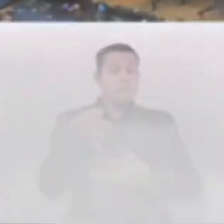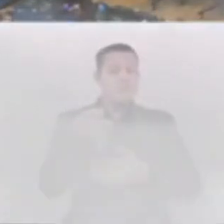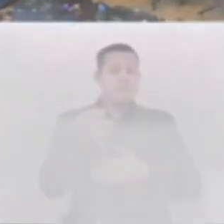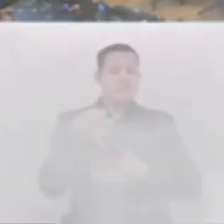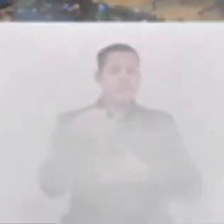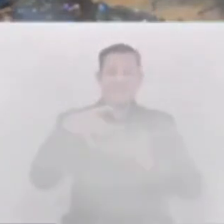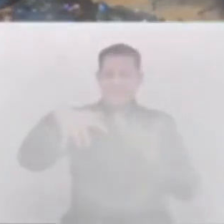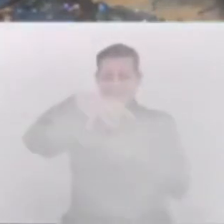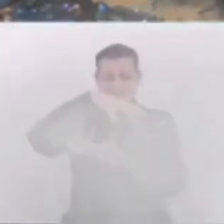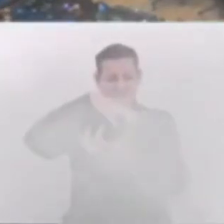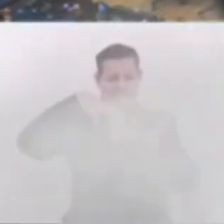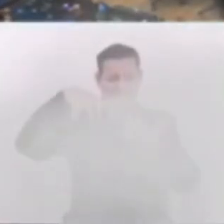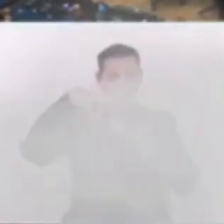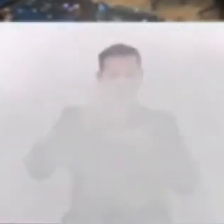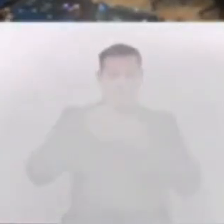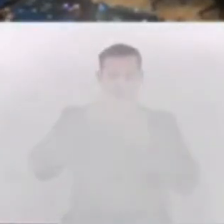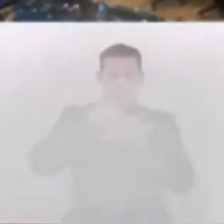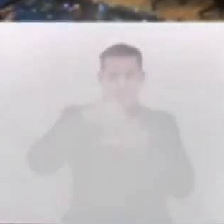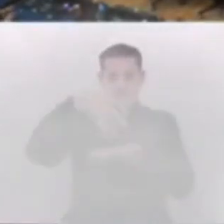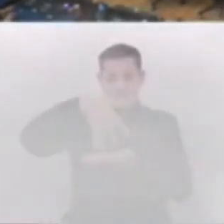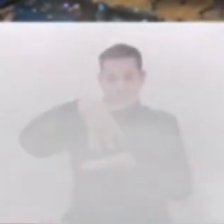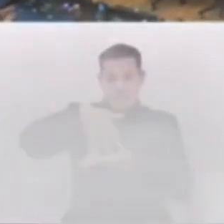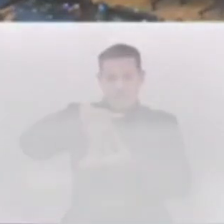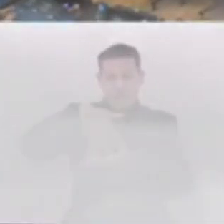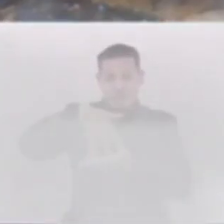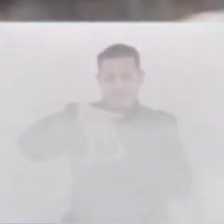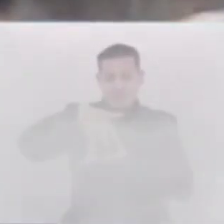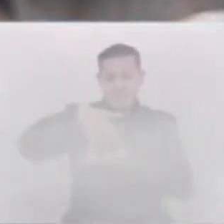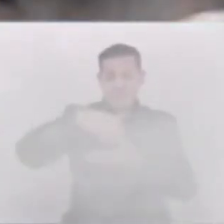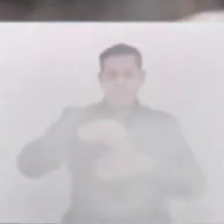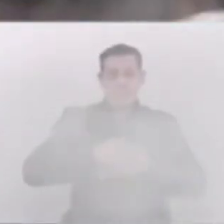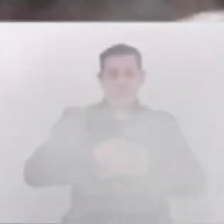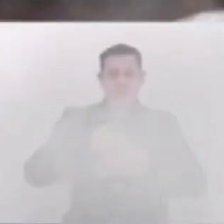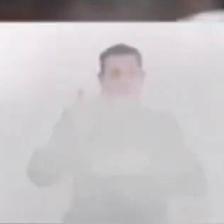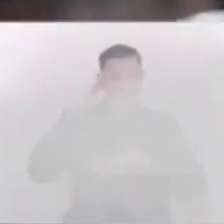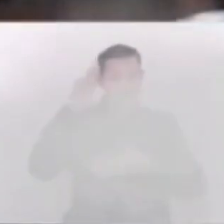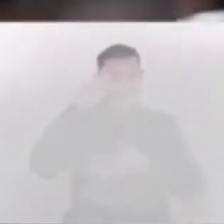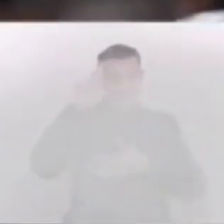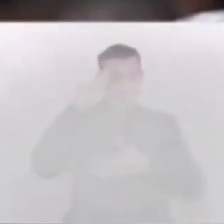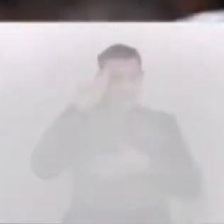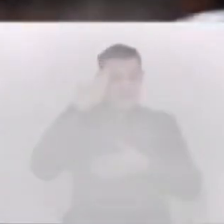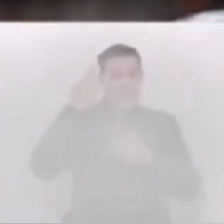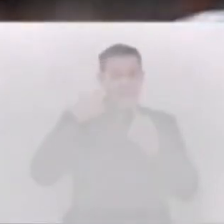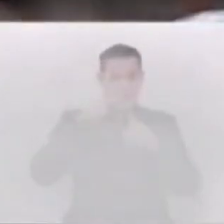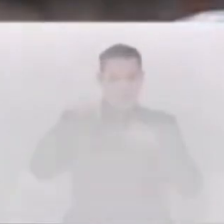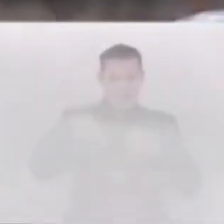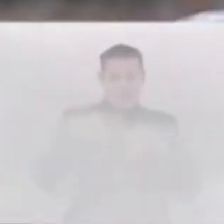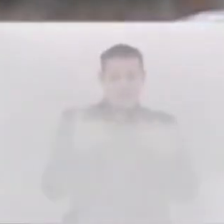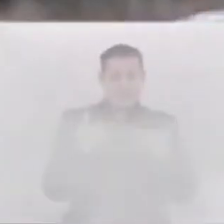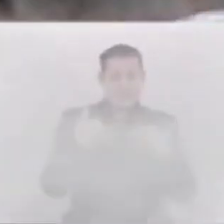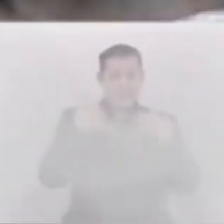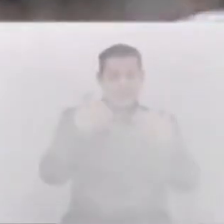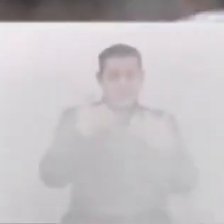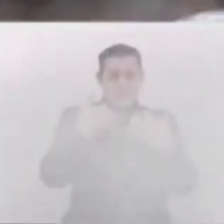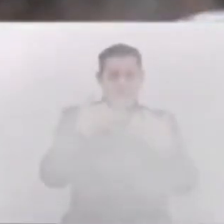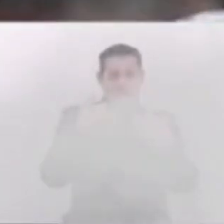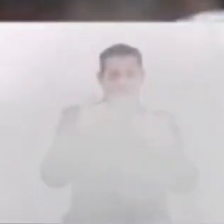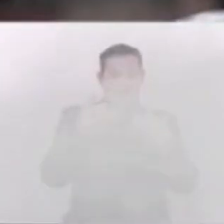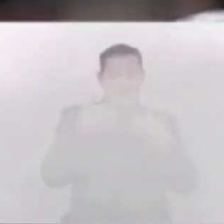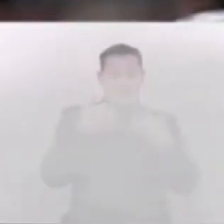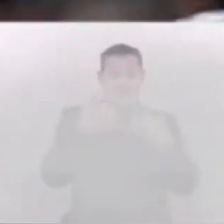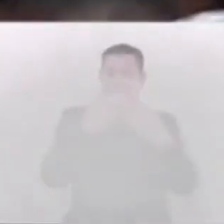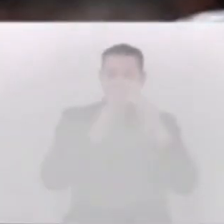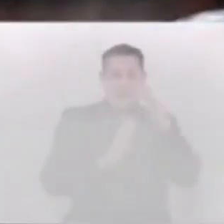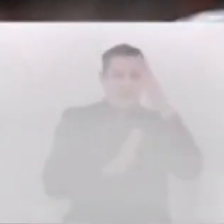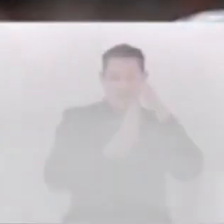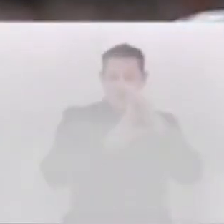Qué relajo se tiene con las finanzas públicas, señores. Ya lo sabíamos, ¿verdad?, pero en esta plenaria sí se saltaron